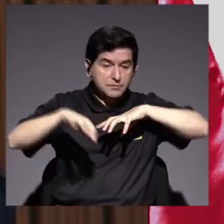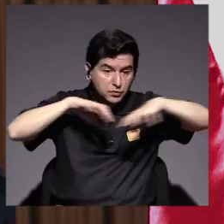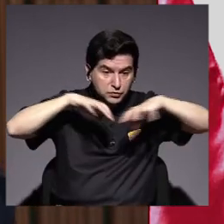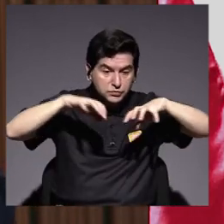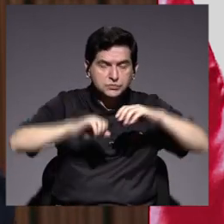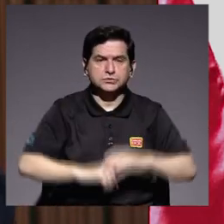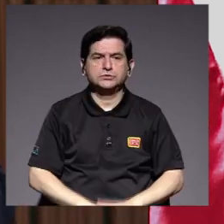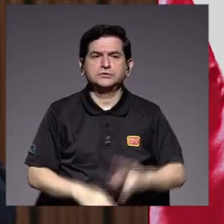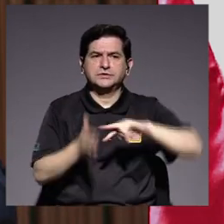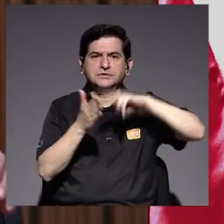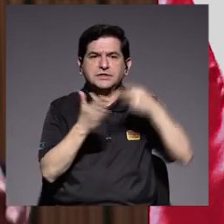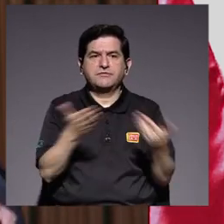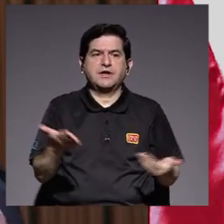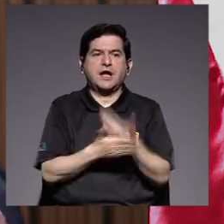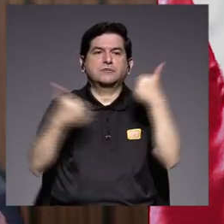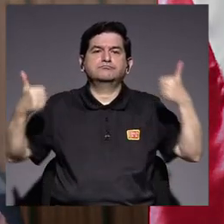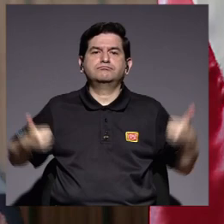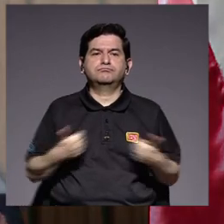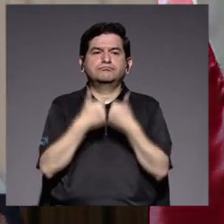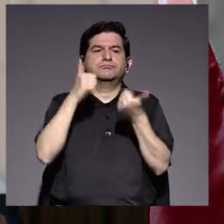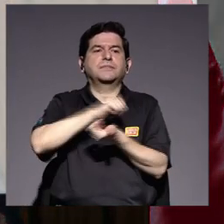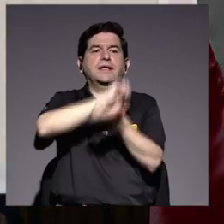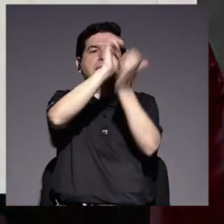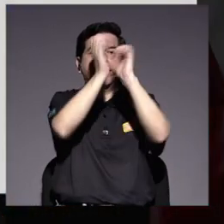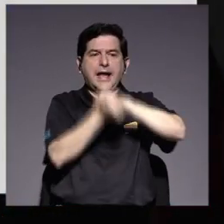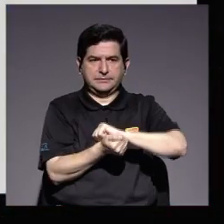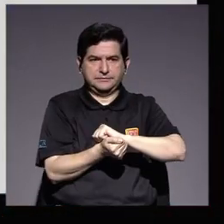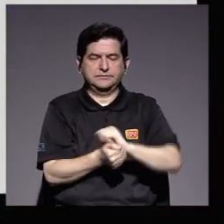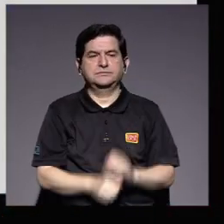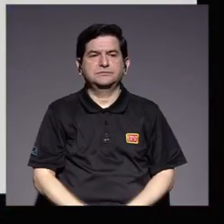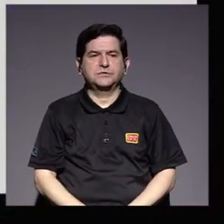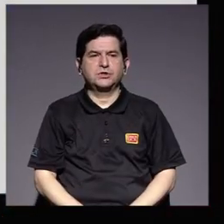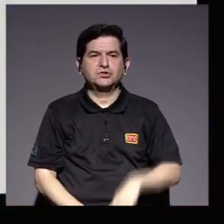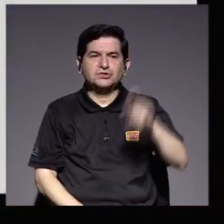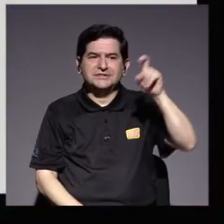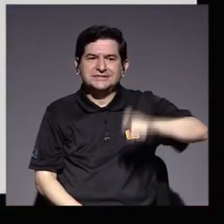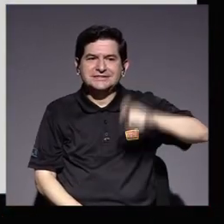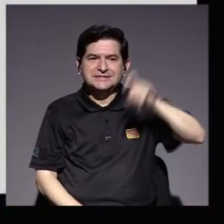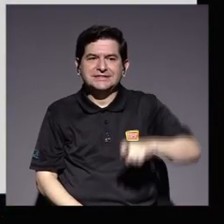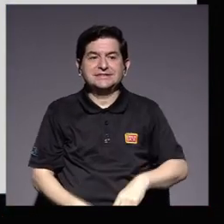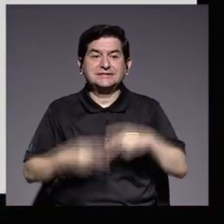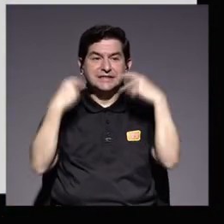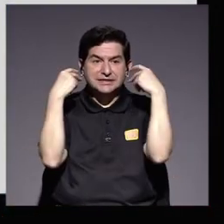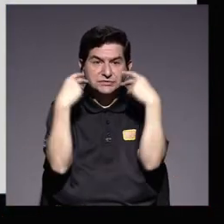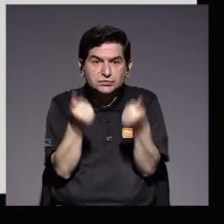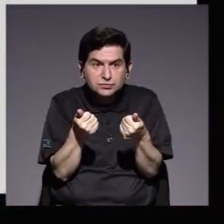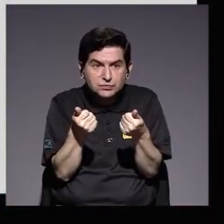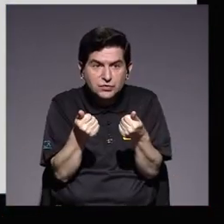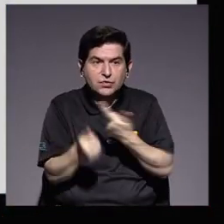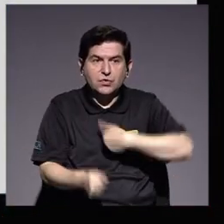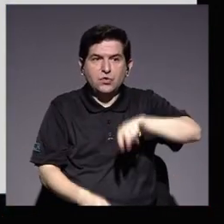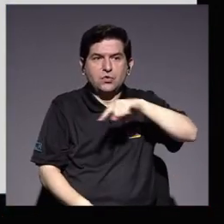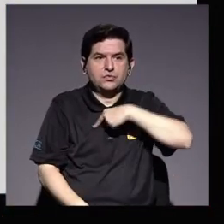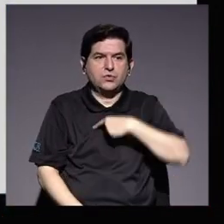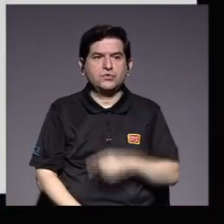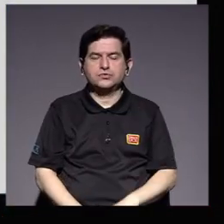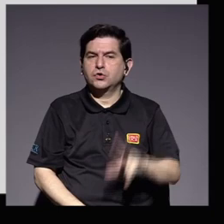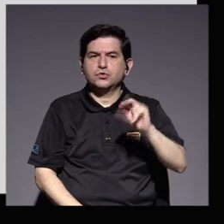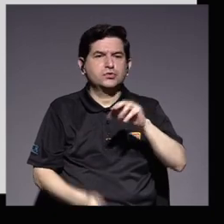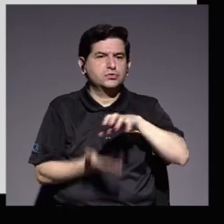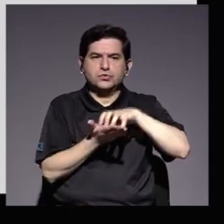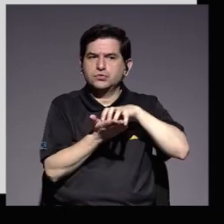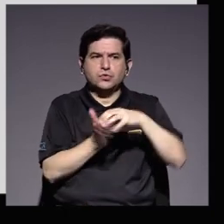implican nuevos retos y cambios cuya necesidad y urgencia no hemos vacilado en señalar.